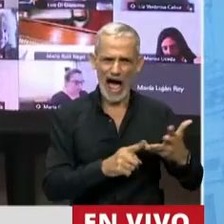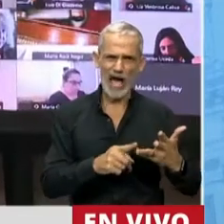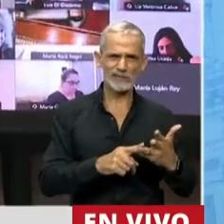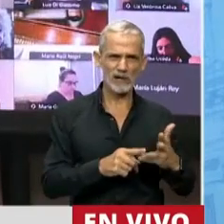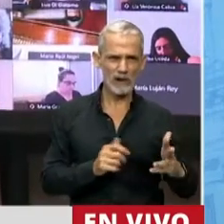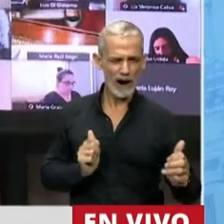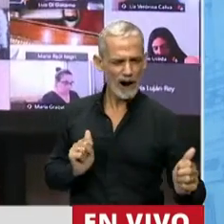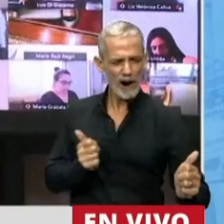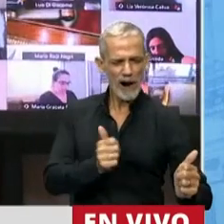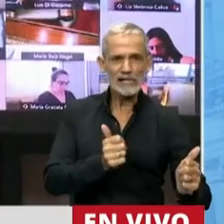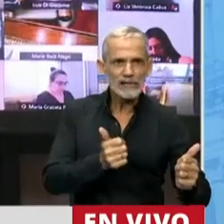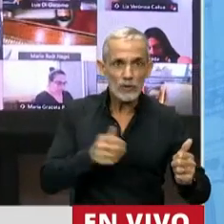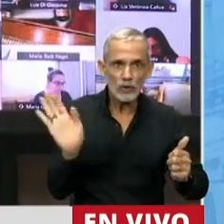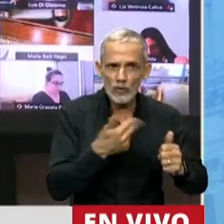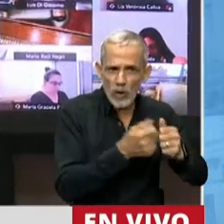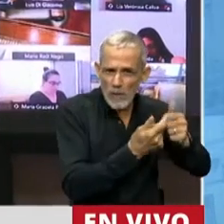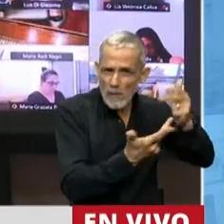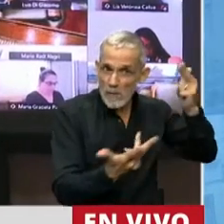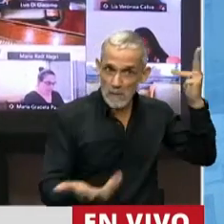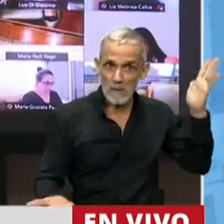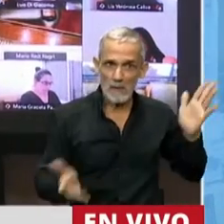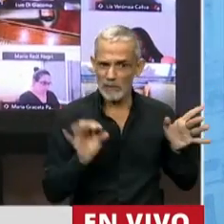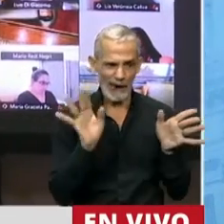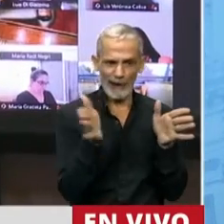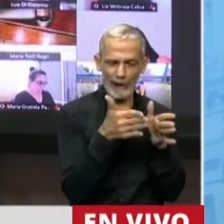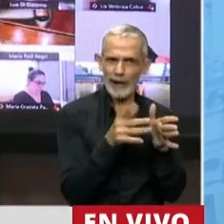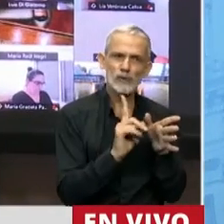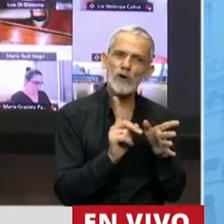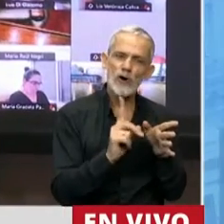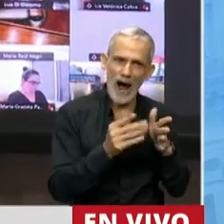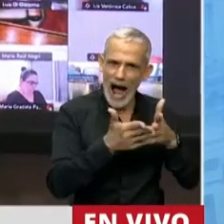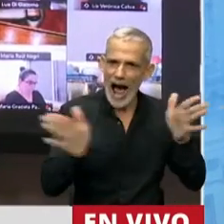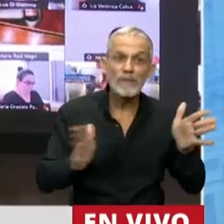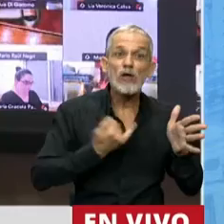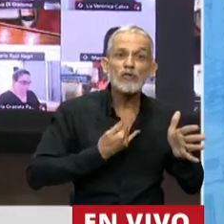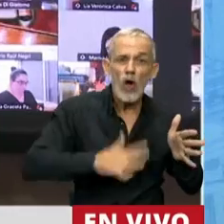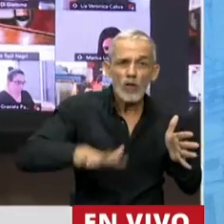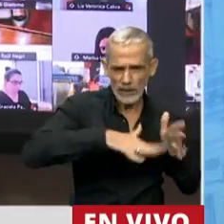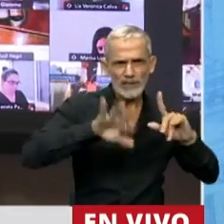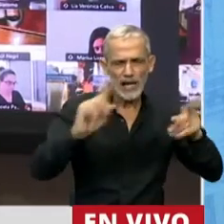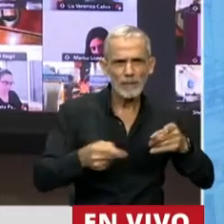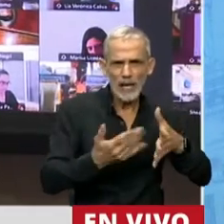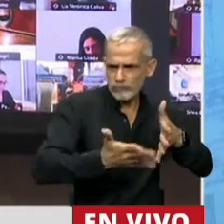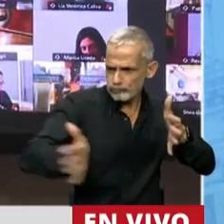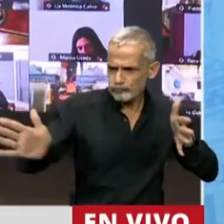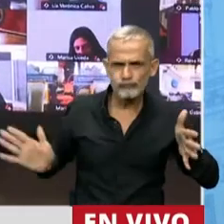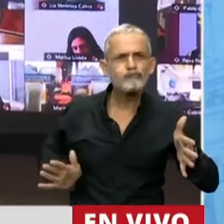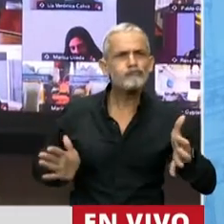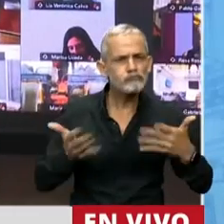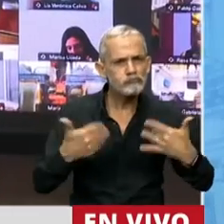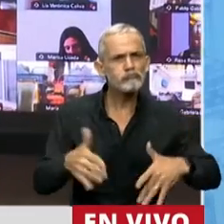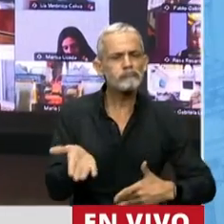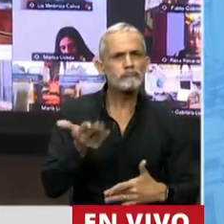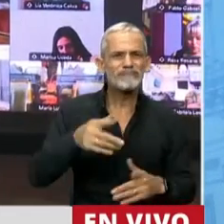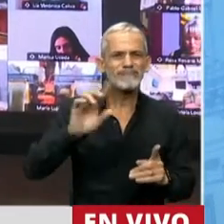acecho. O sea que es amplio. También es amplio el ámbito. También es amplio